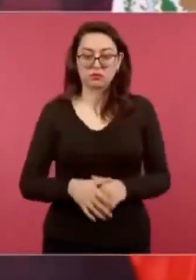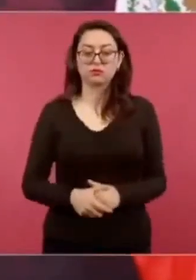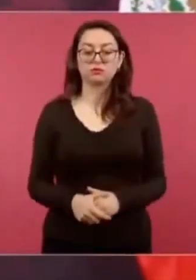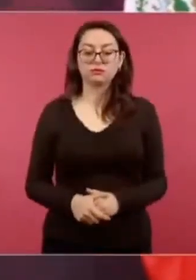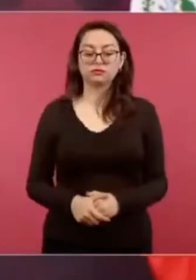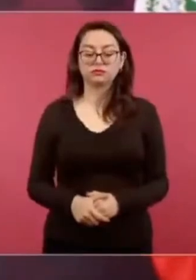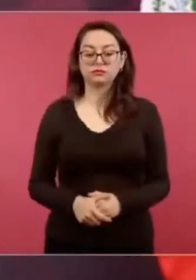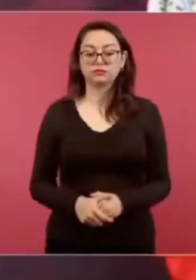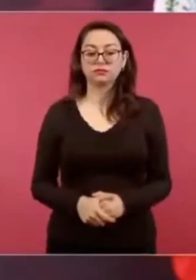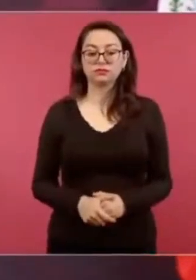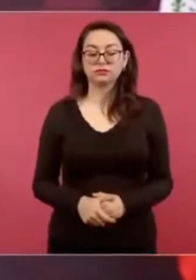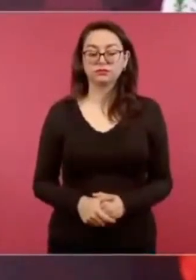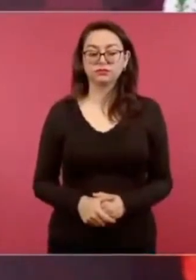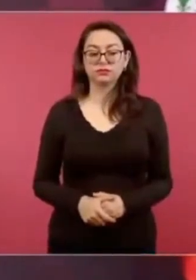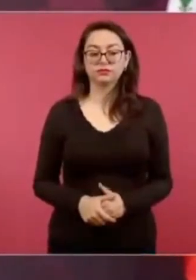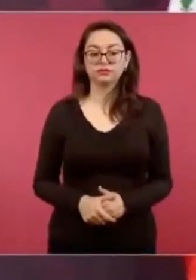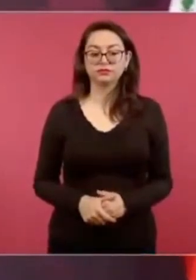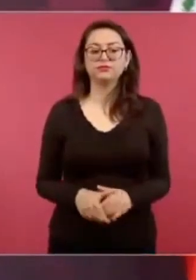Bueno, también la música,